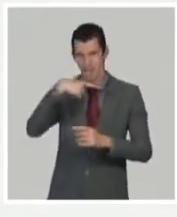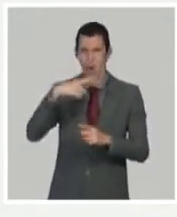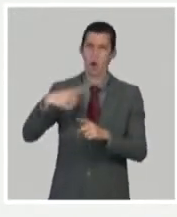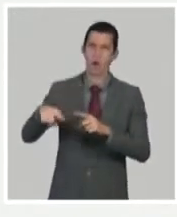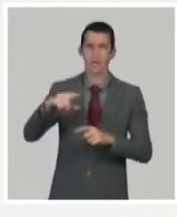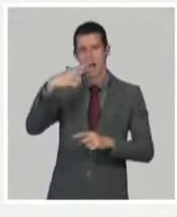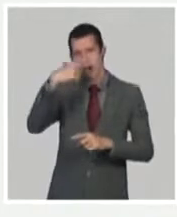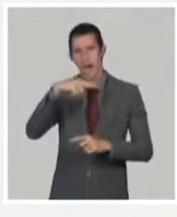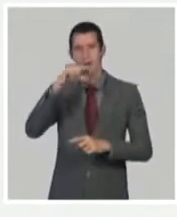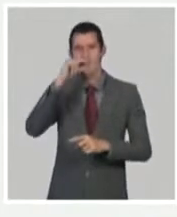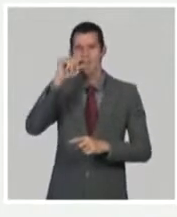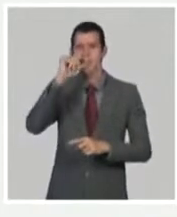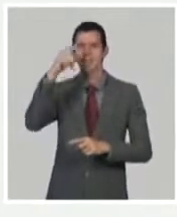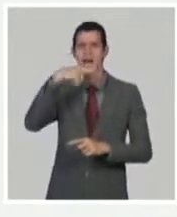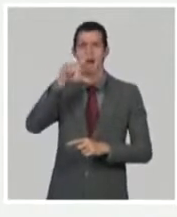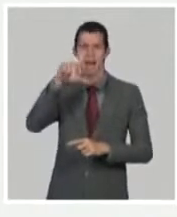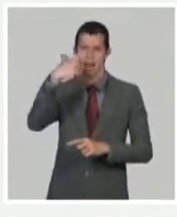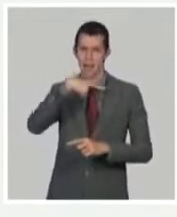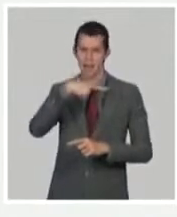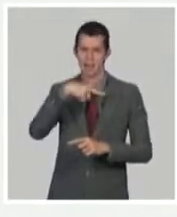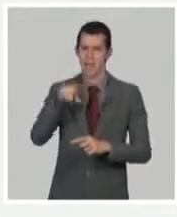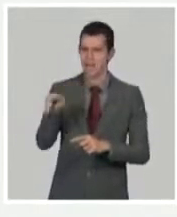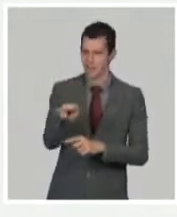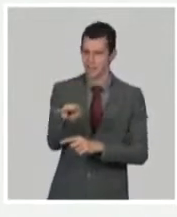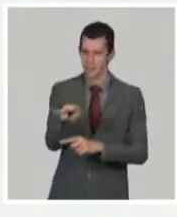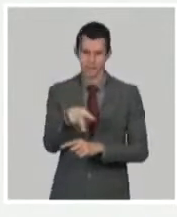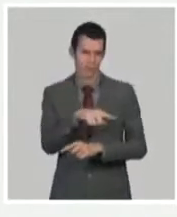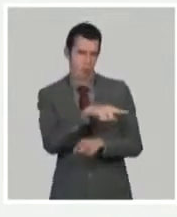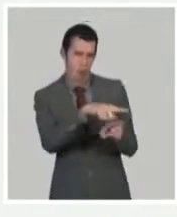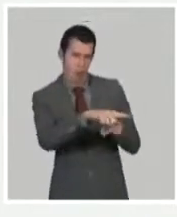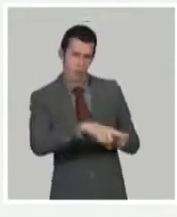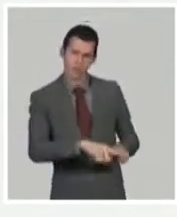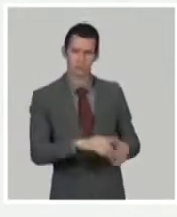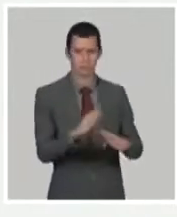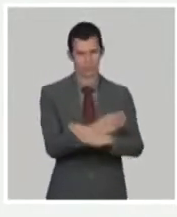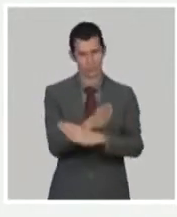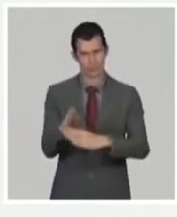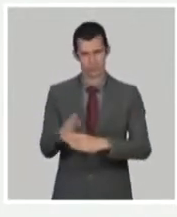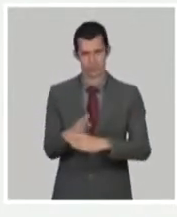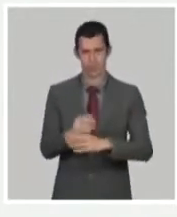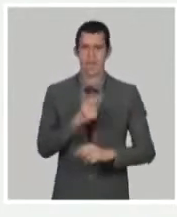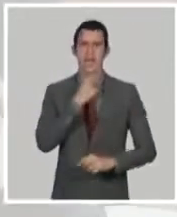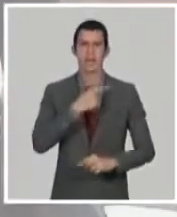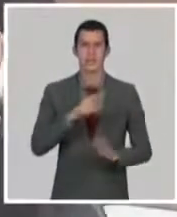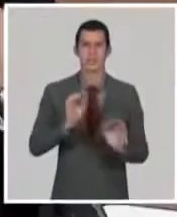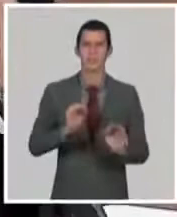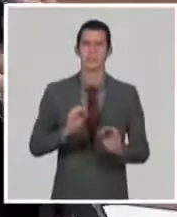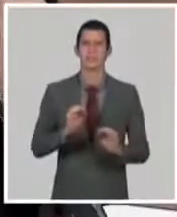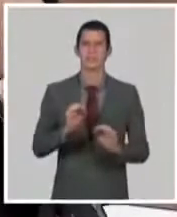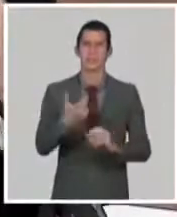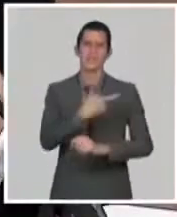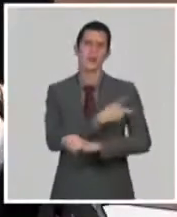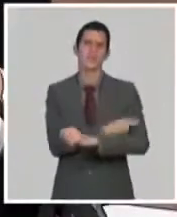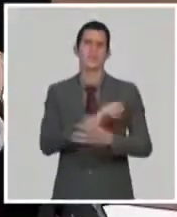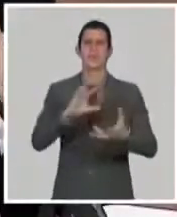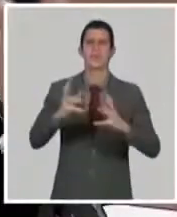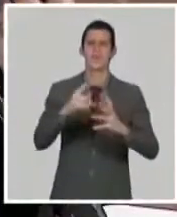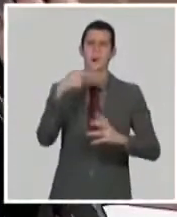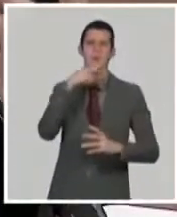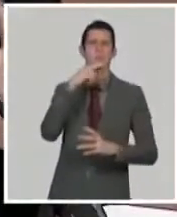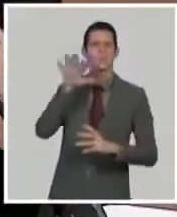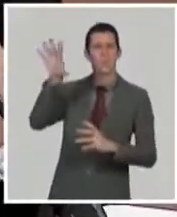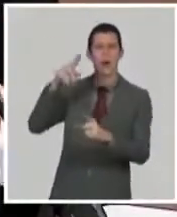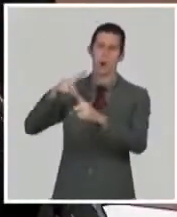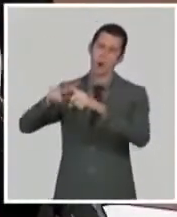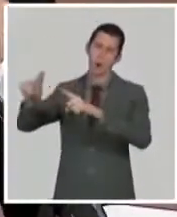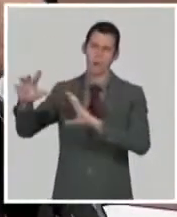plataformas que existen en el mundo. De hecho, hay uno de los candidatos vacunales rusos, que es una vacuna pertídica. Por tanto, sigue siendo interesante, para no